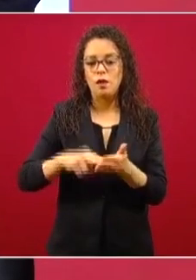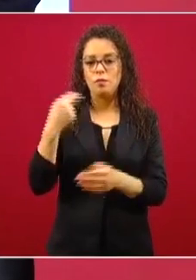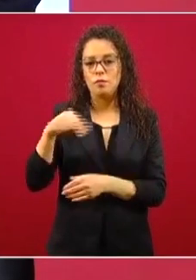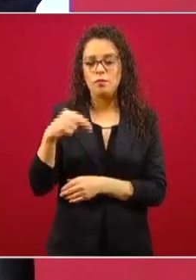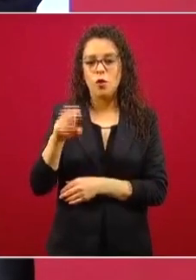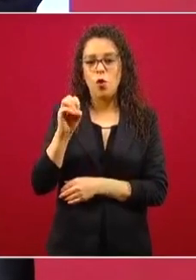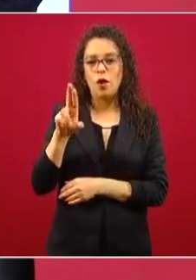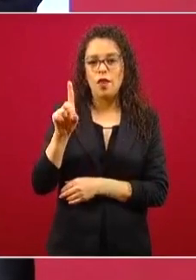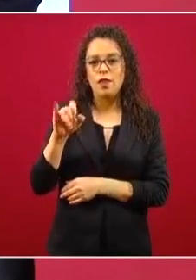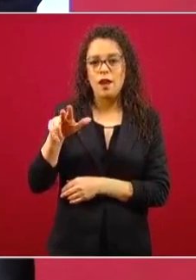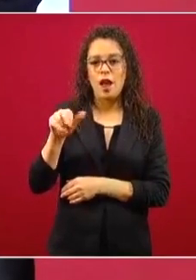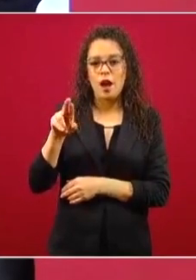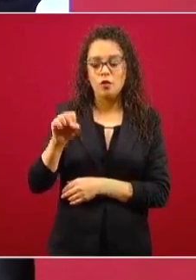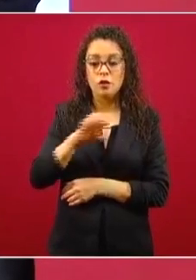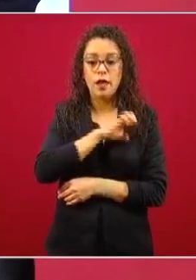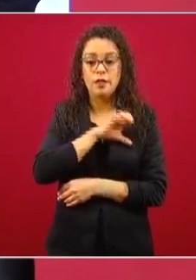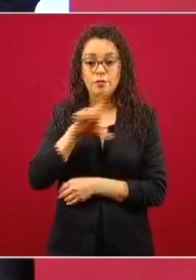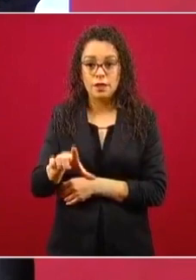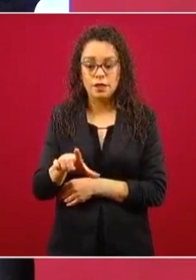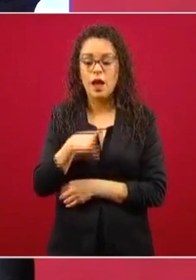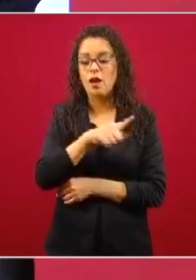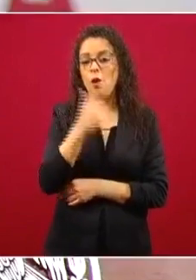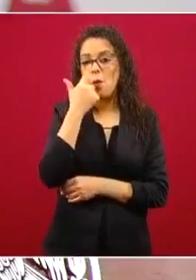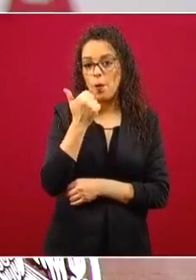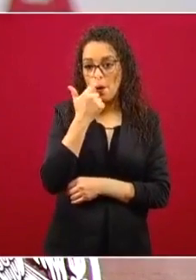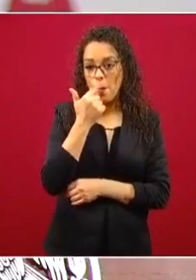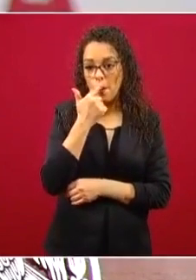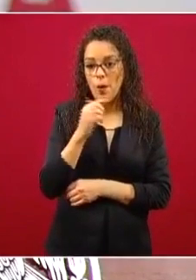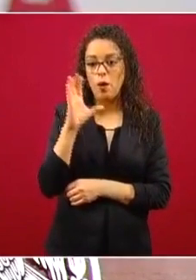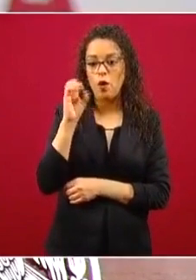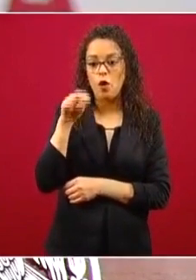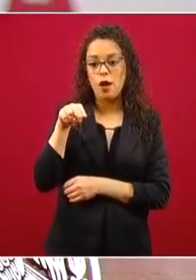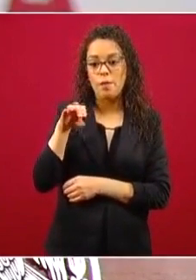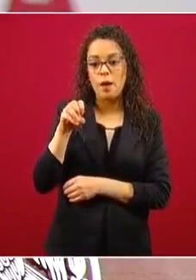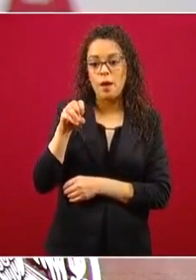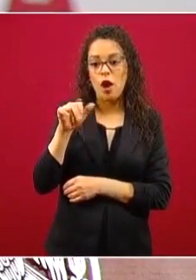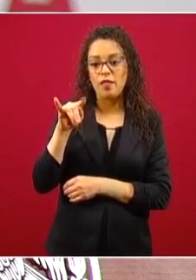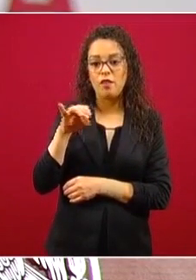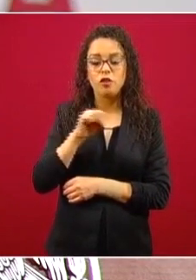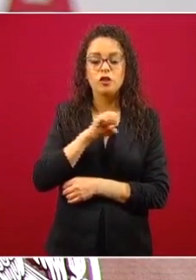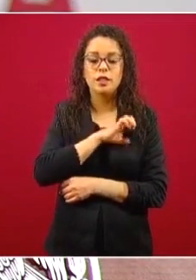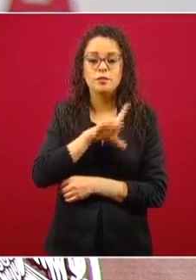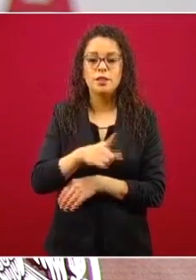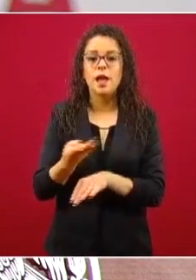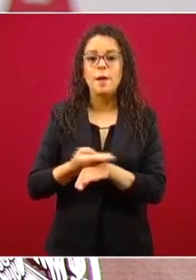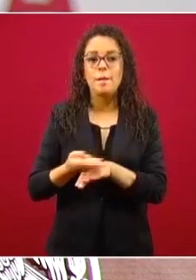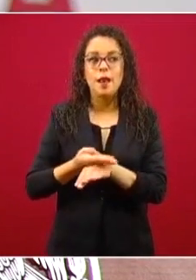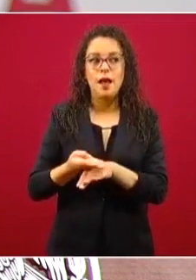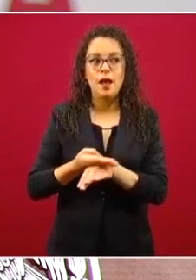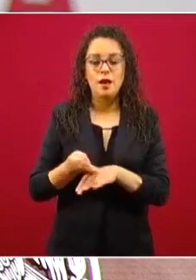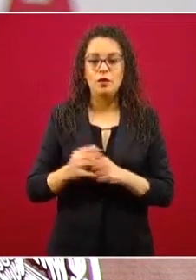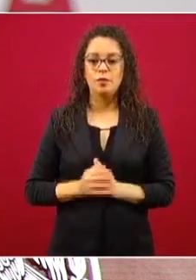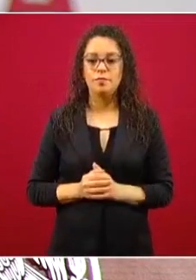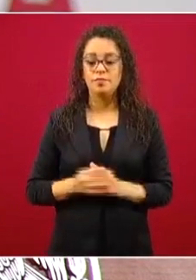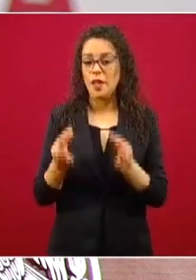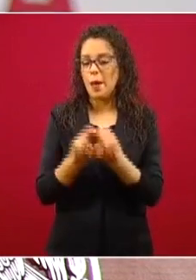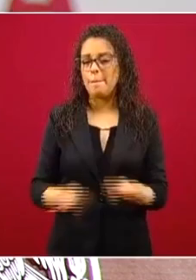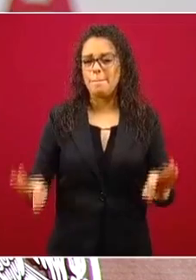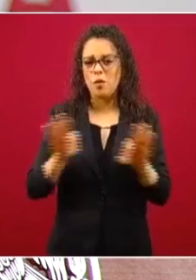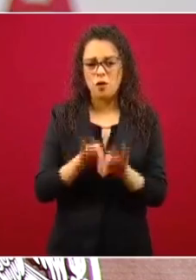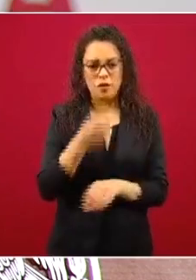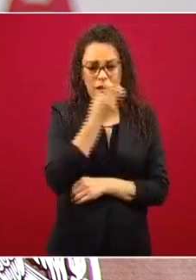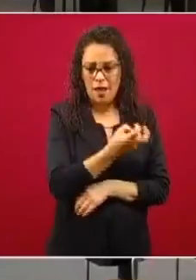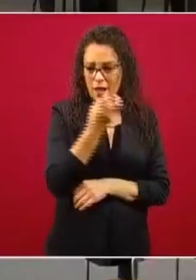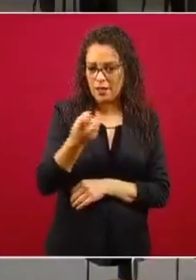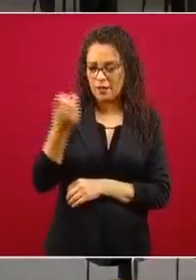los especiales conocidos como rojos y los conmemorativos, que son los especiales, los blancos. Básicamente, lo importante de estos